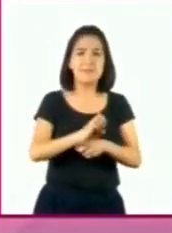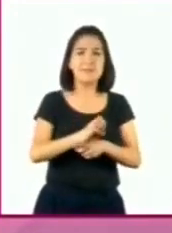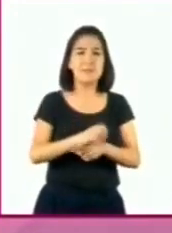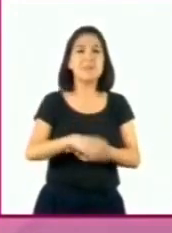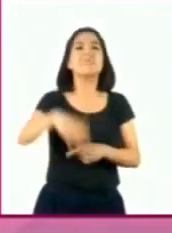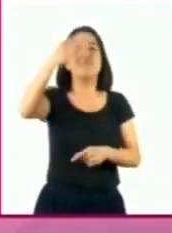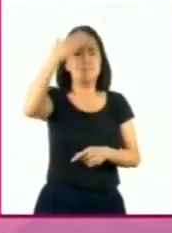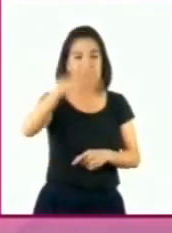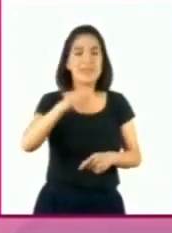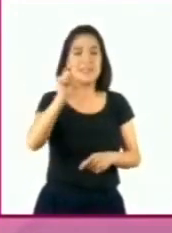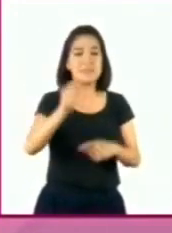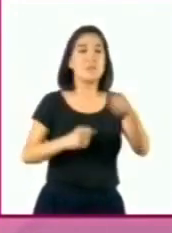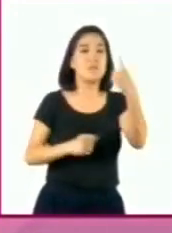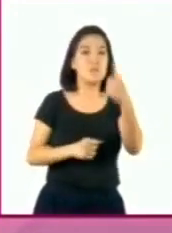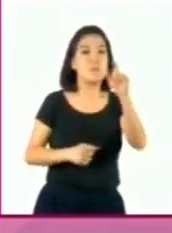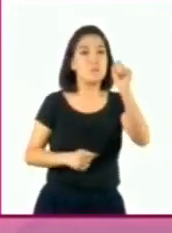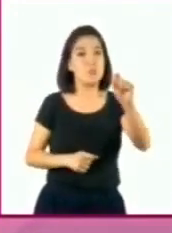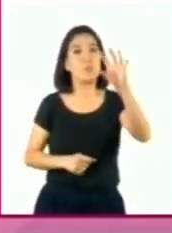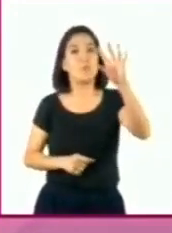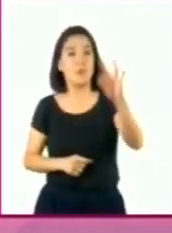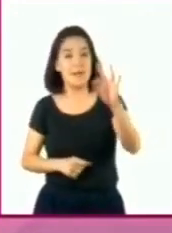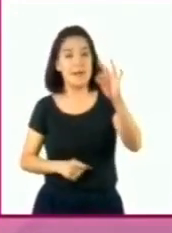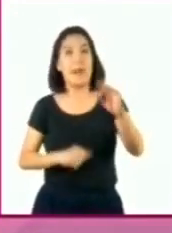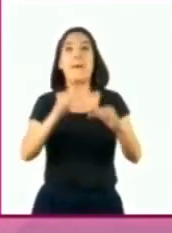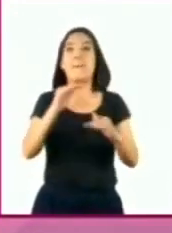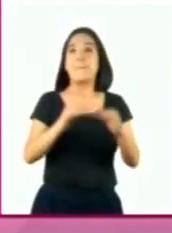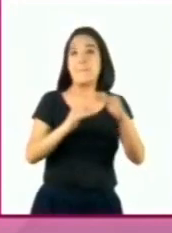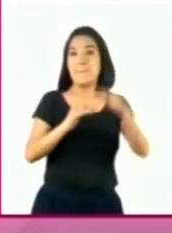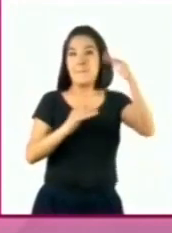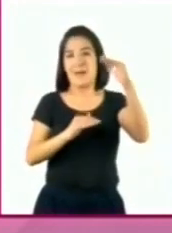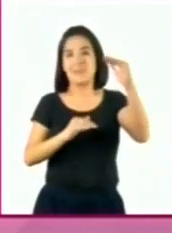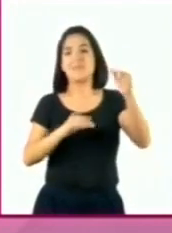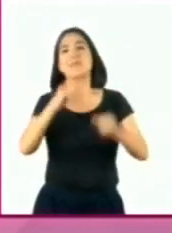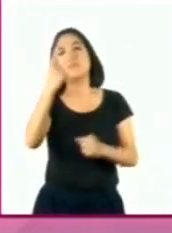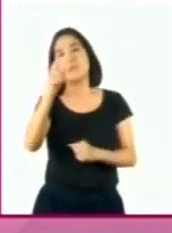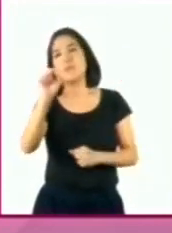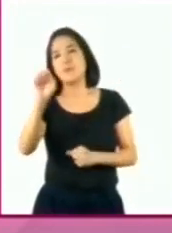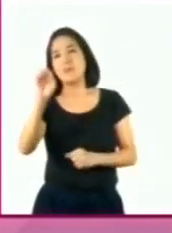se sabe que 1.40 es mayor que 1.04.